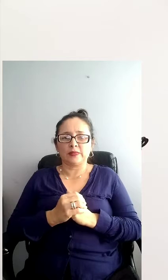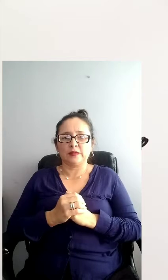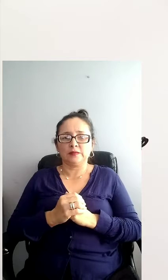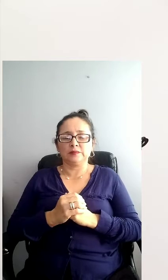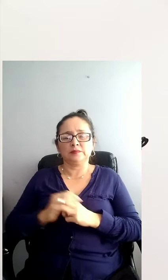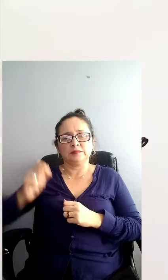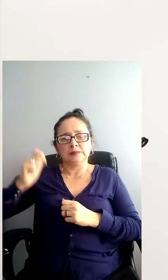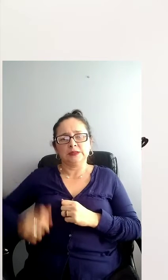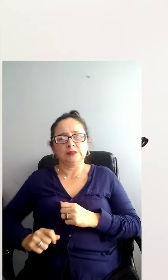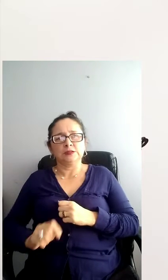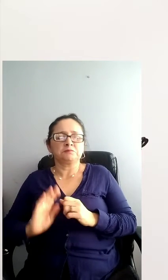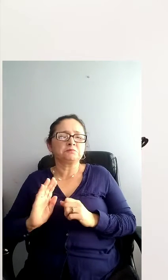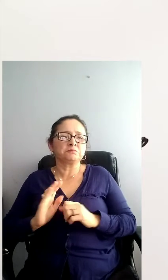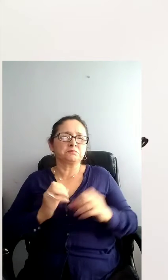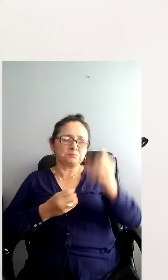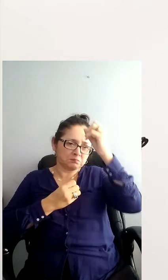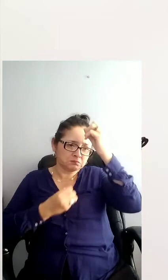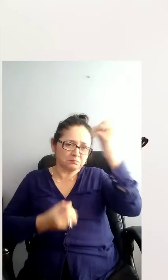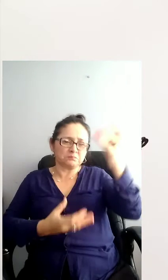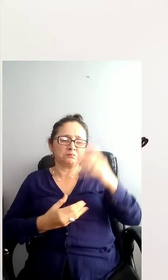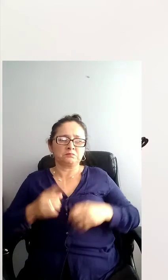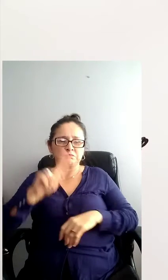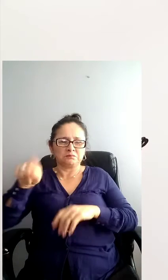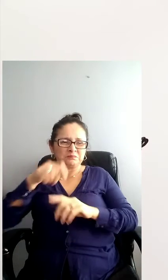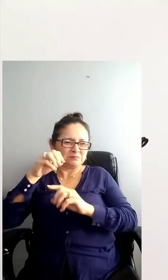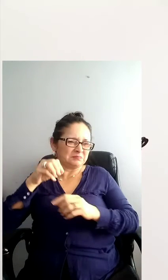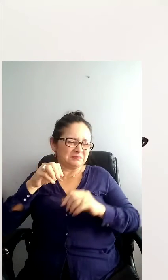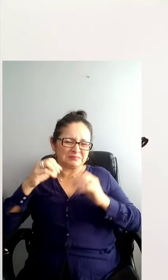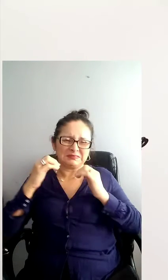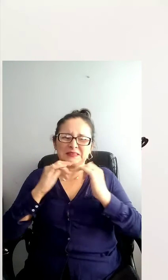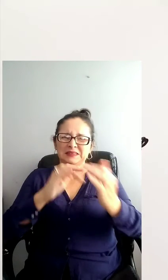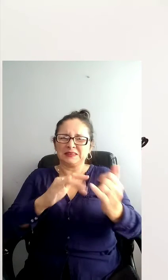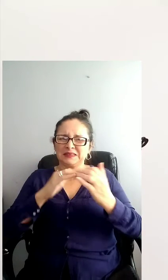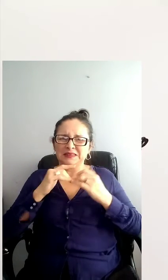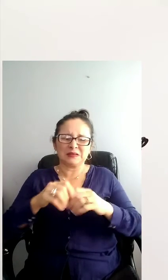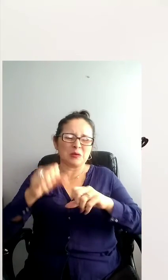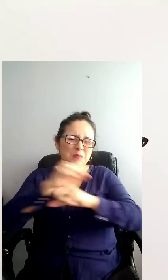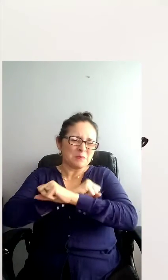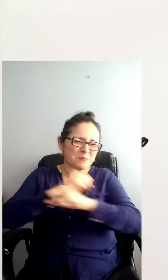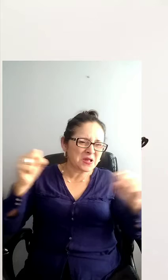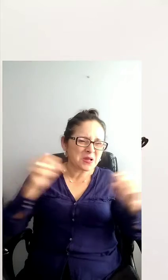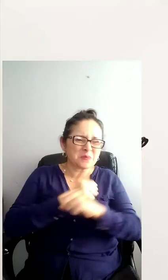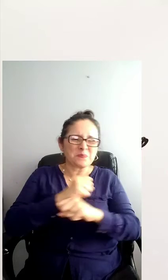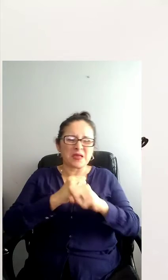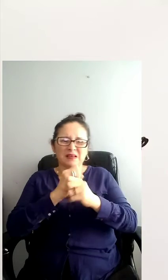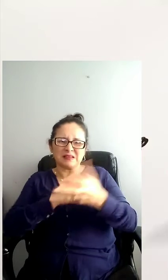en su golpe de estado contra la república. Será la primera vez en la historia en que se bombardeen núcleos civiles.